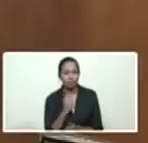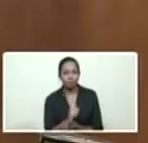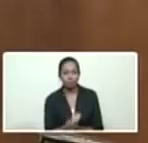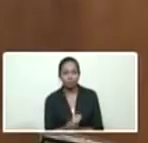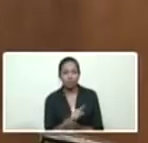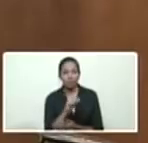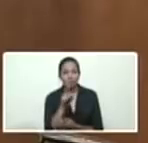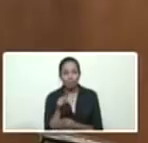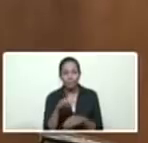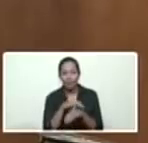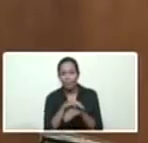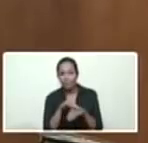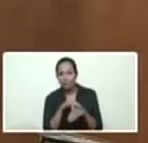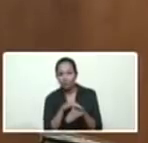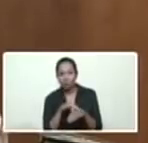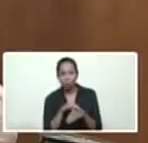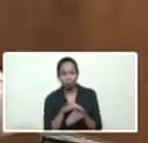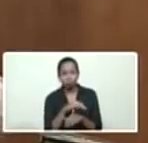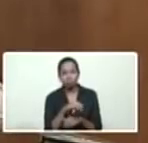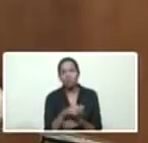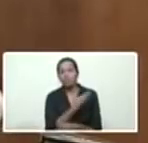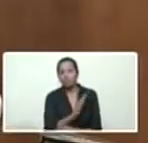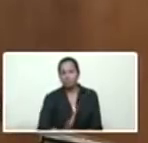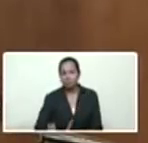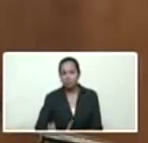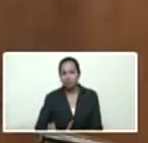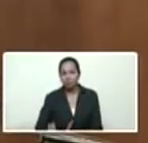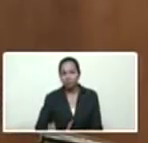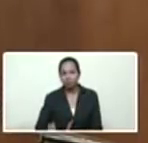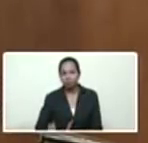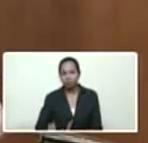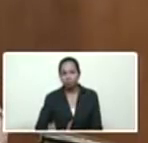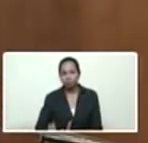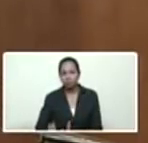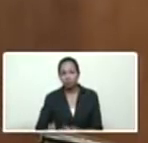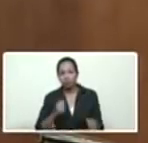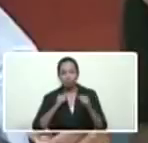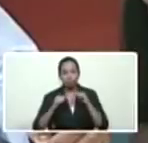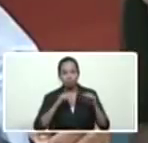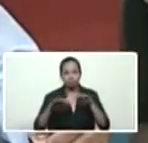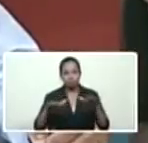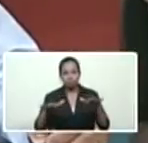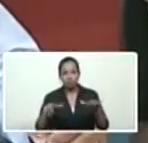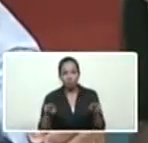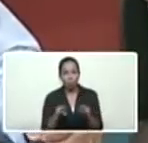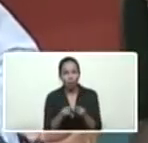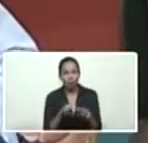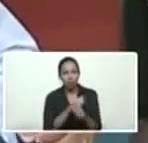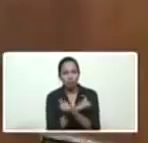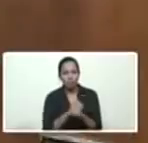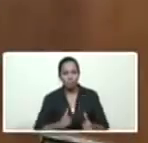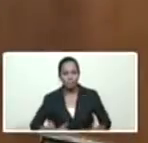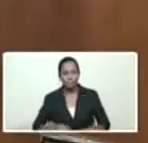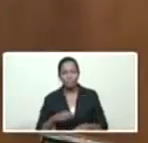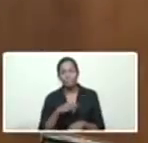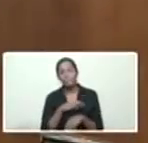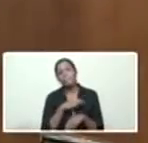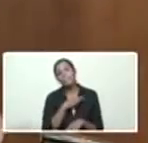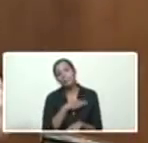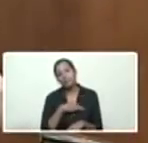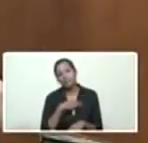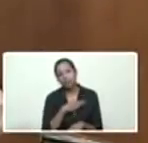de la presidencia, personalmente. Está desplegado, como ha informado el general Padrino López, y el almirante